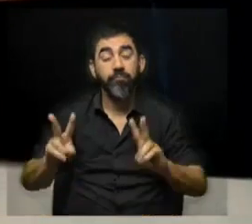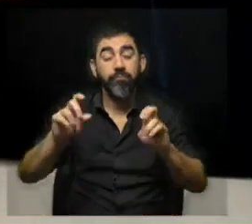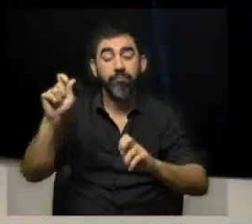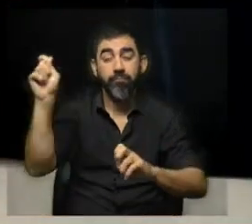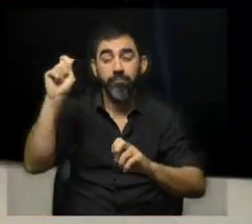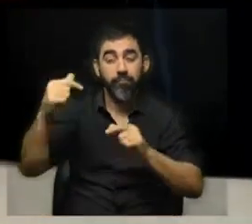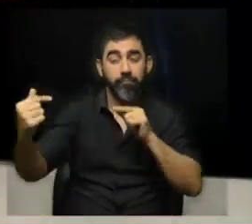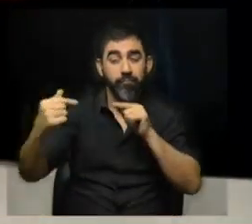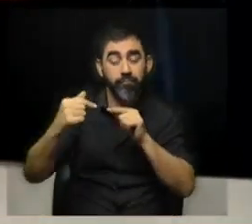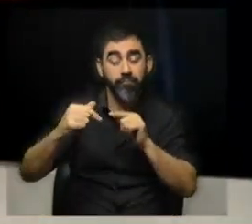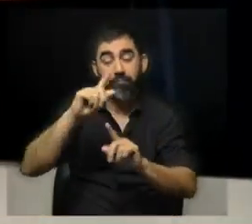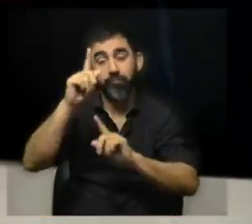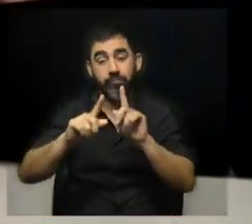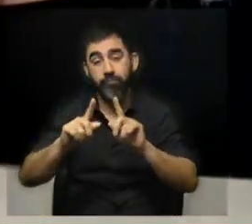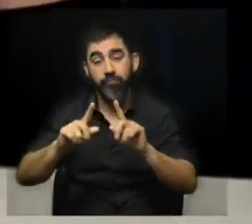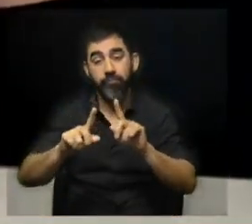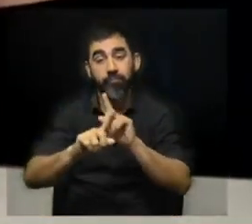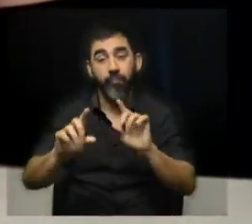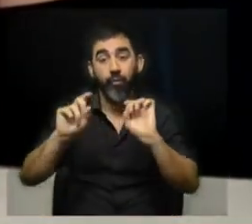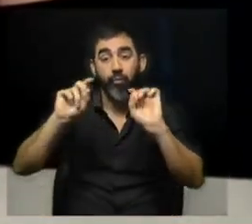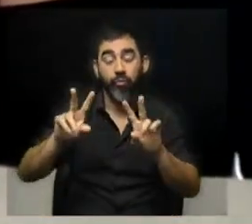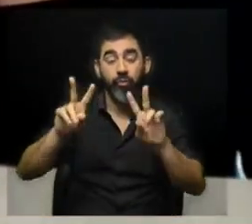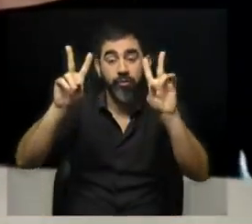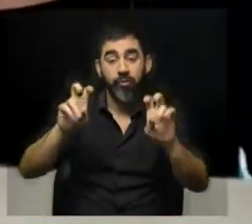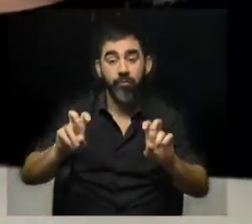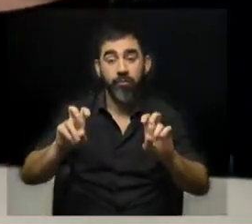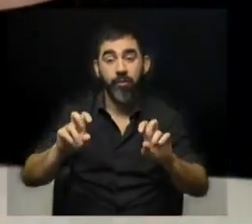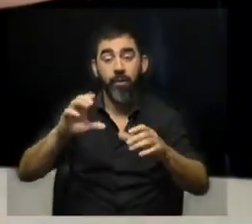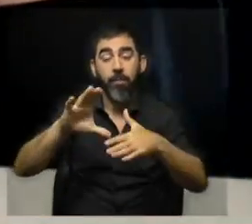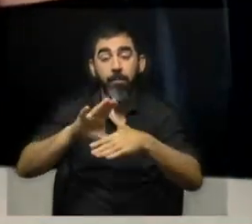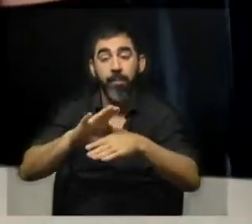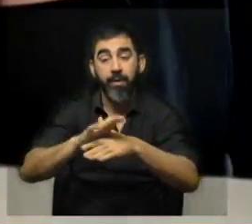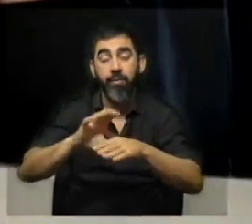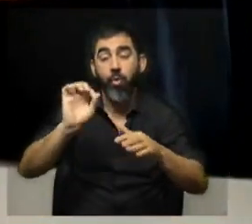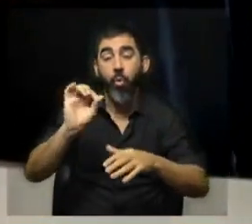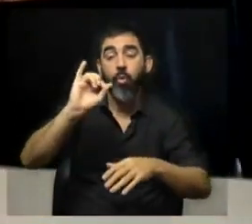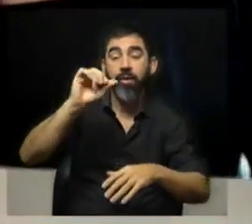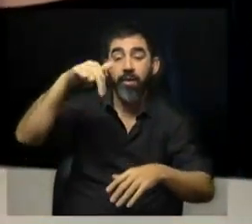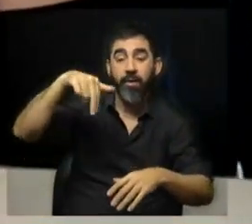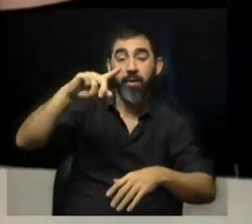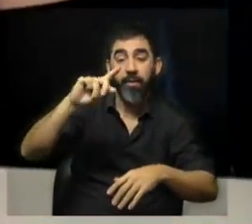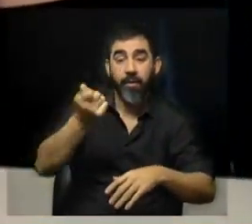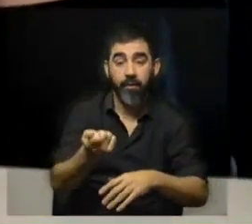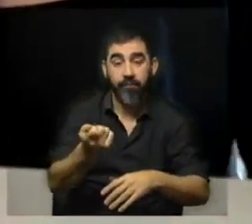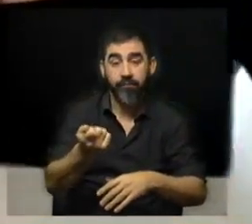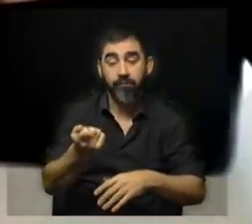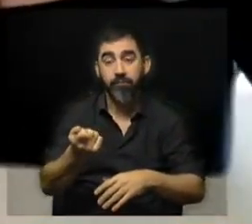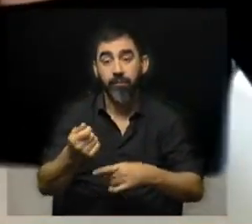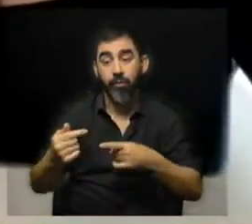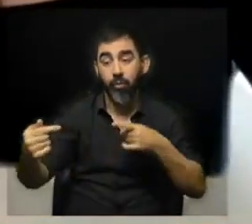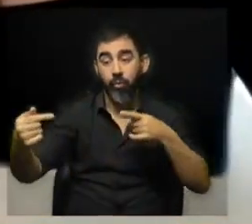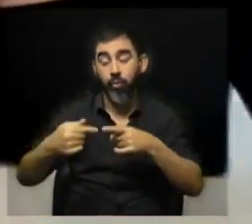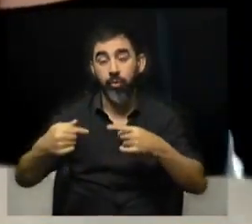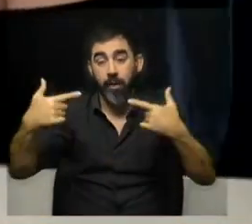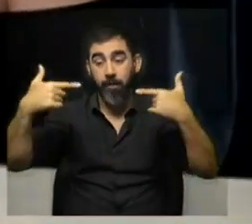no es ni siquiera solo con el... No es con el Mides o con el INDA. Termina siendo o con el propio